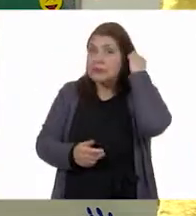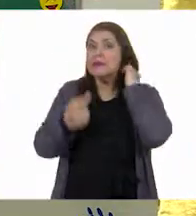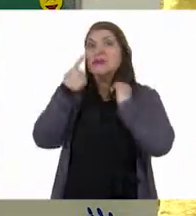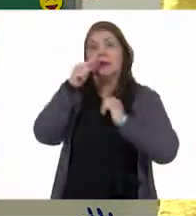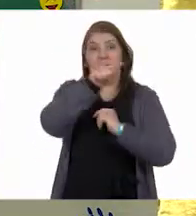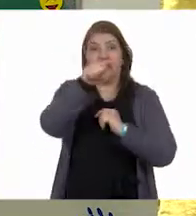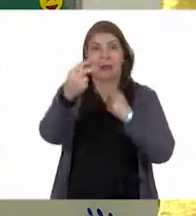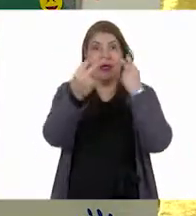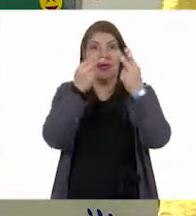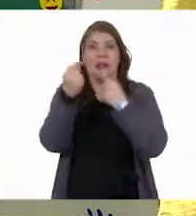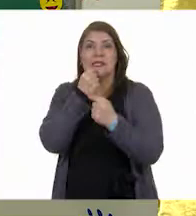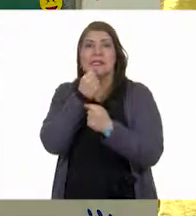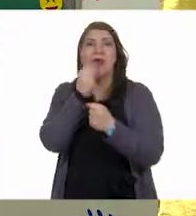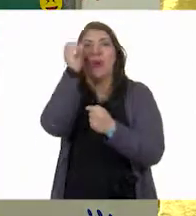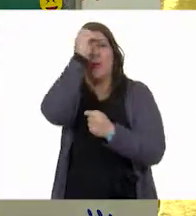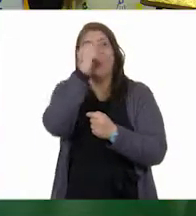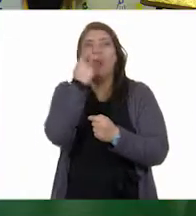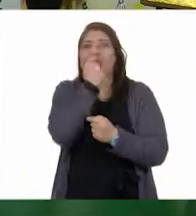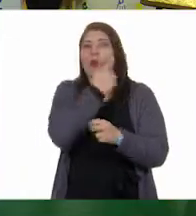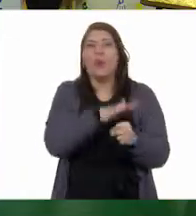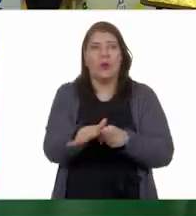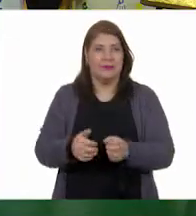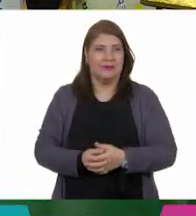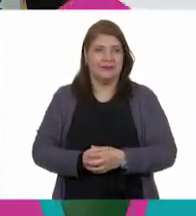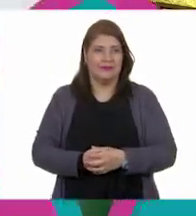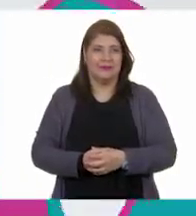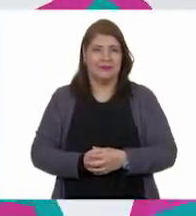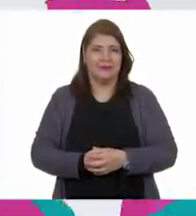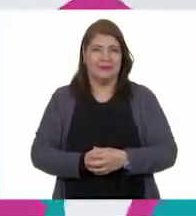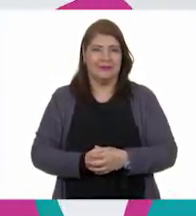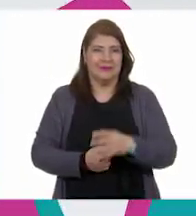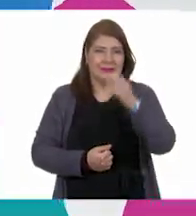opinan algunas niñas y niños. A ver, a ver.